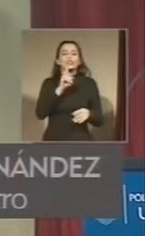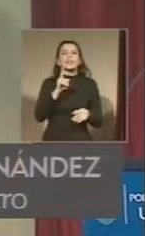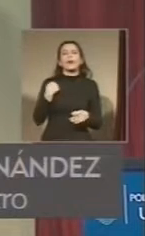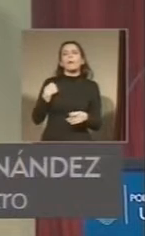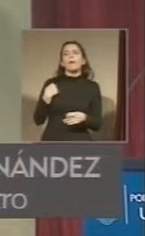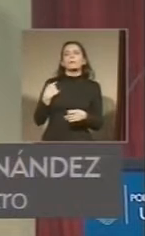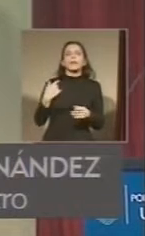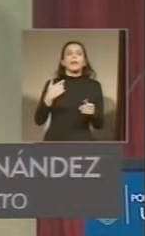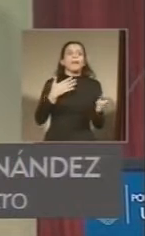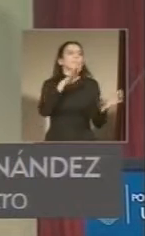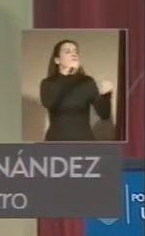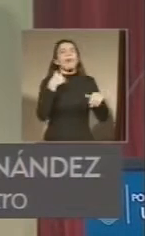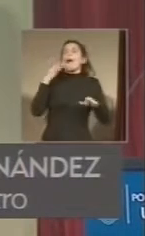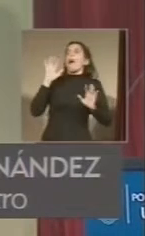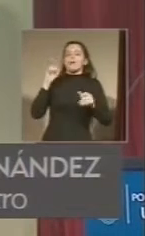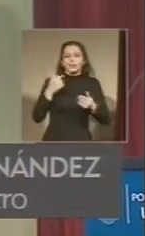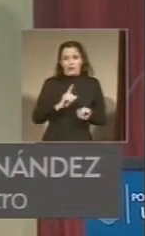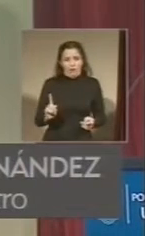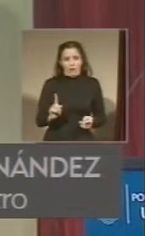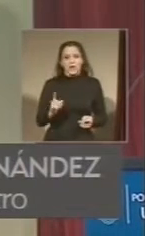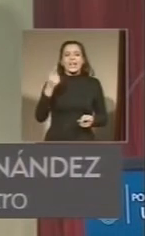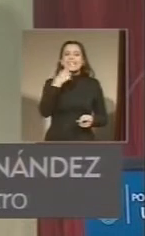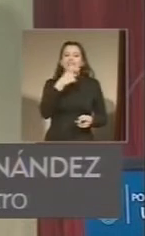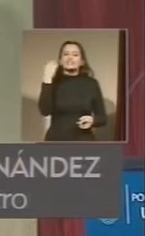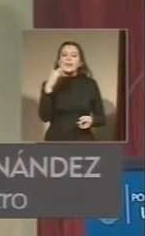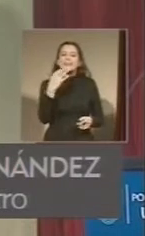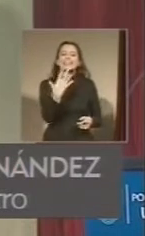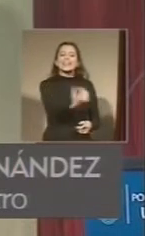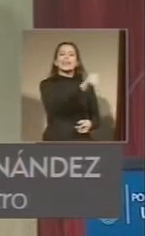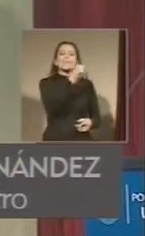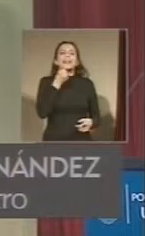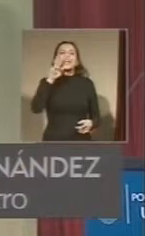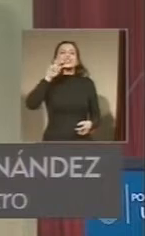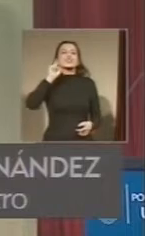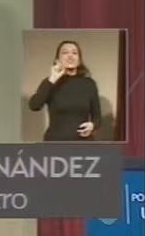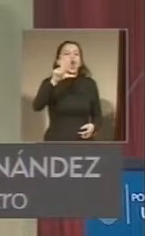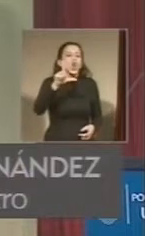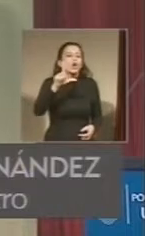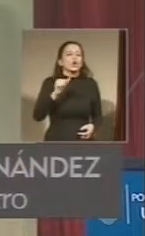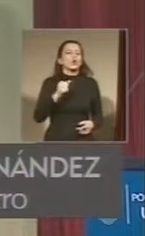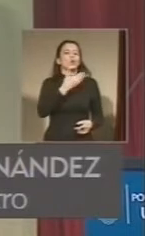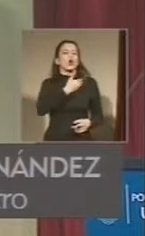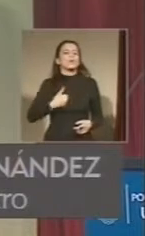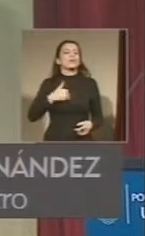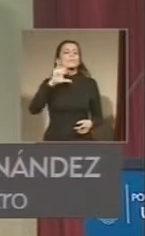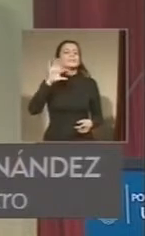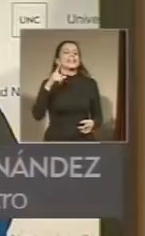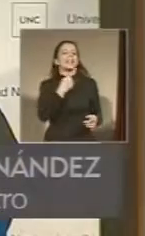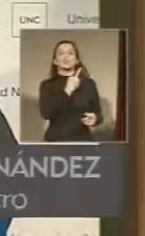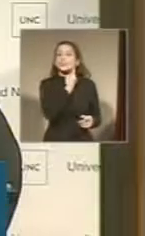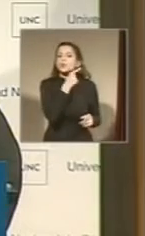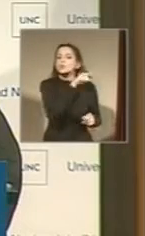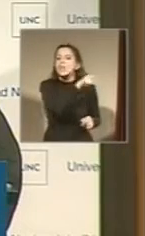que recuperen el rol que tienen que recuperar con un gobierno provincial que los escuche y los acompañe.